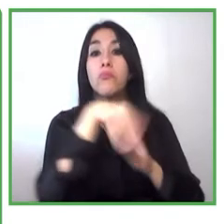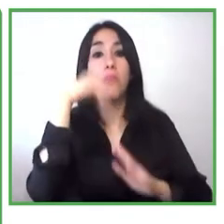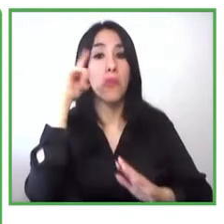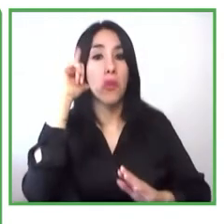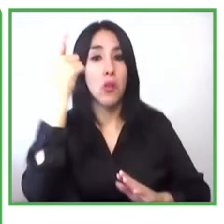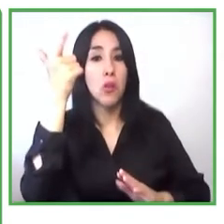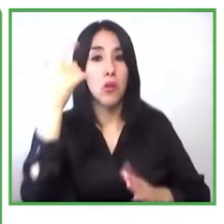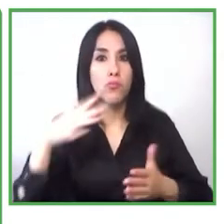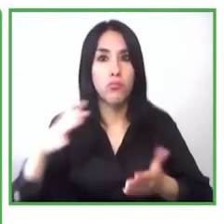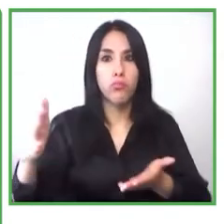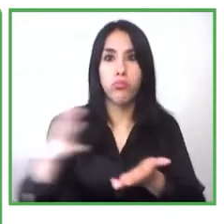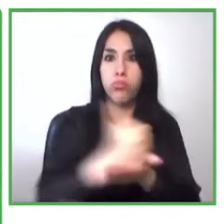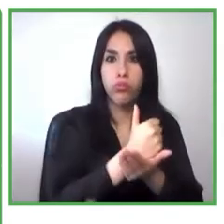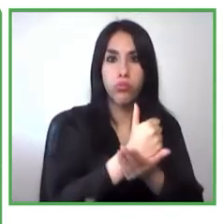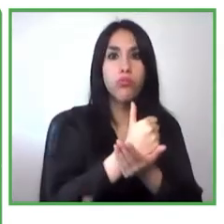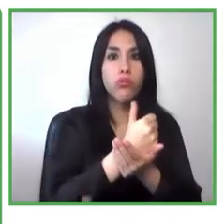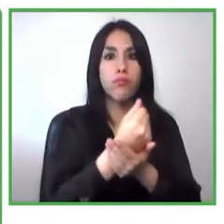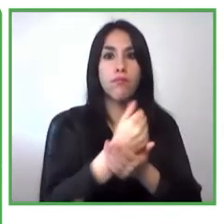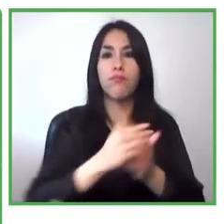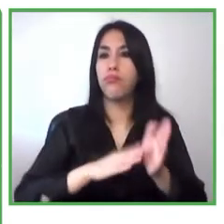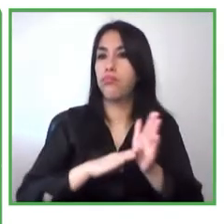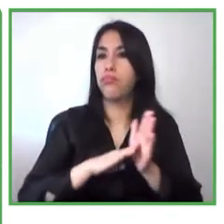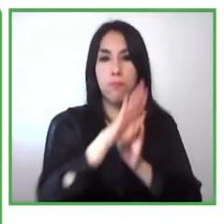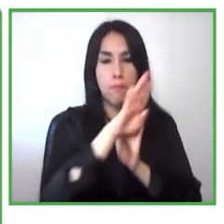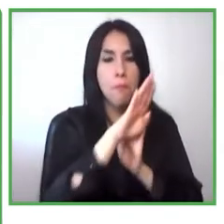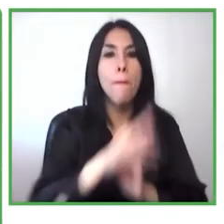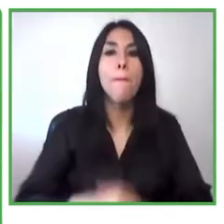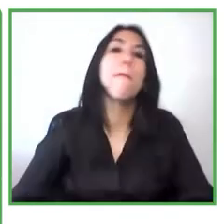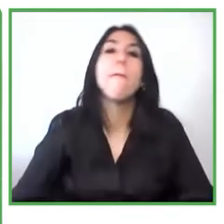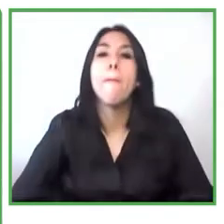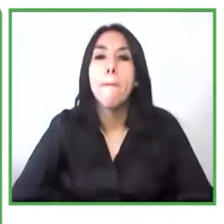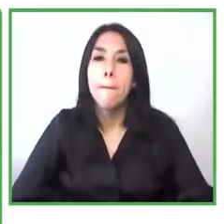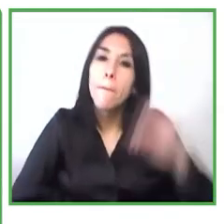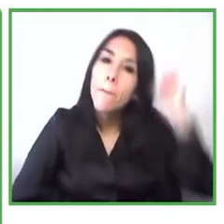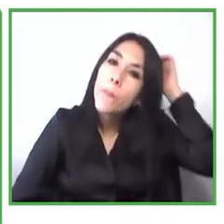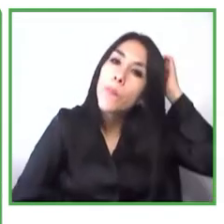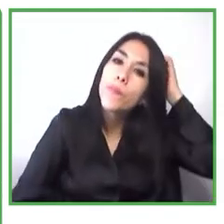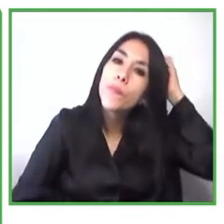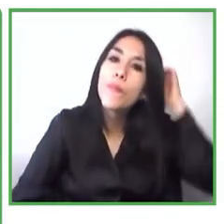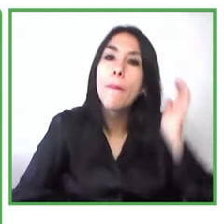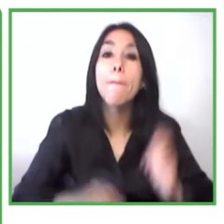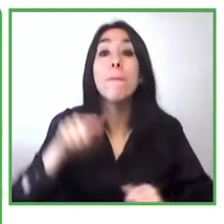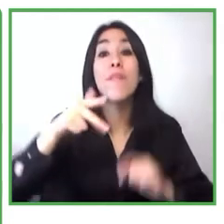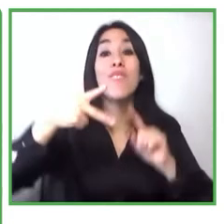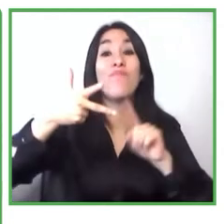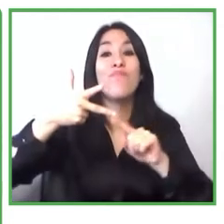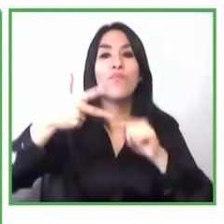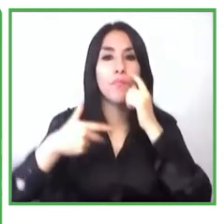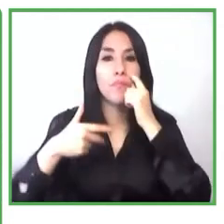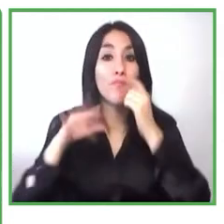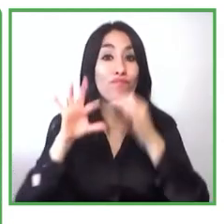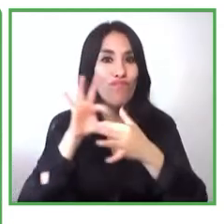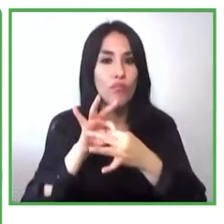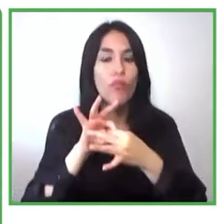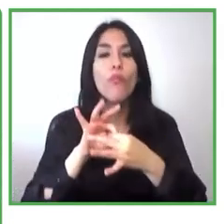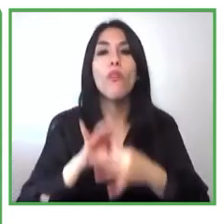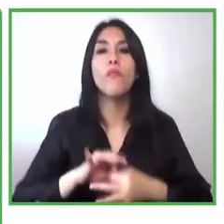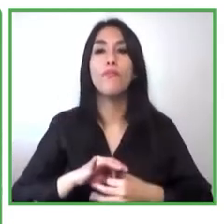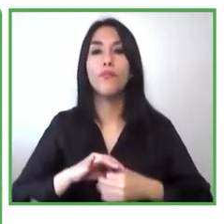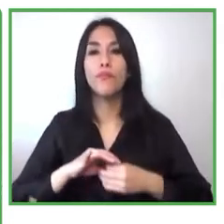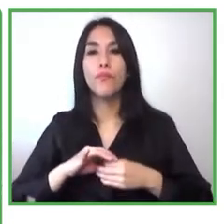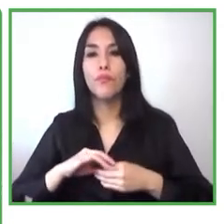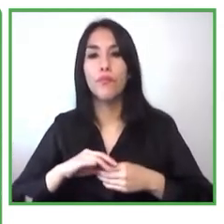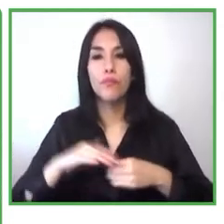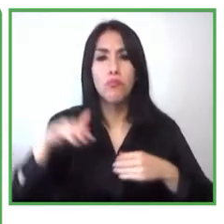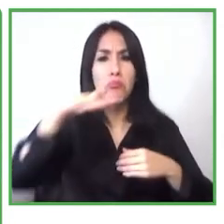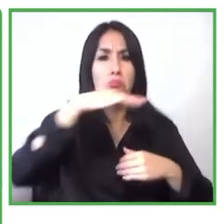través del emprendimiento logramos conectarlos con el ecosistema como les dije uno de estos emprendimientos hoy en día hace parte de los